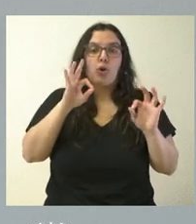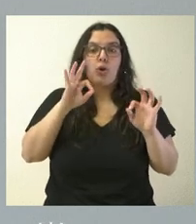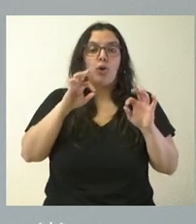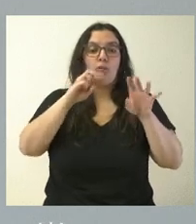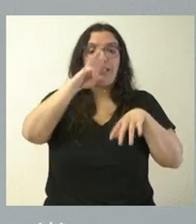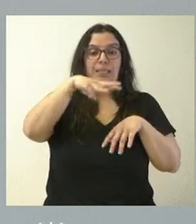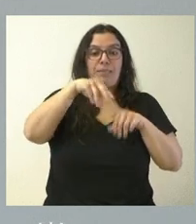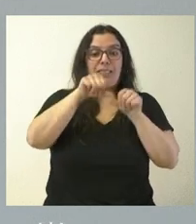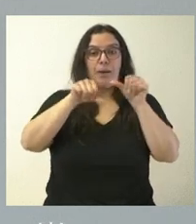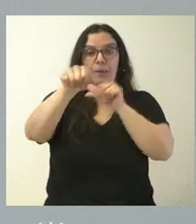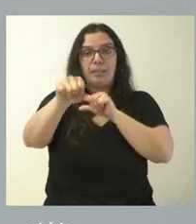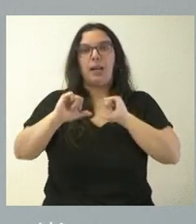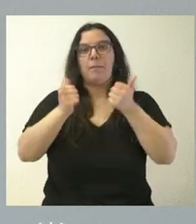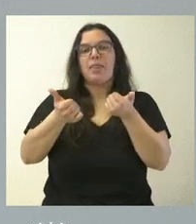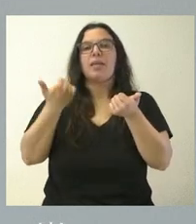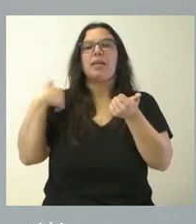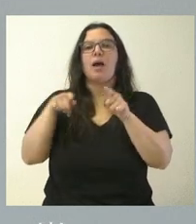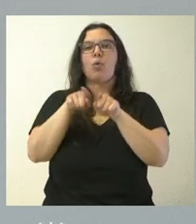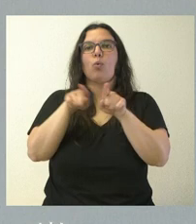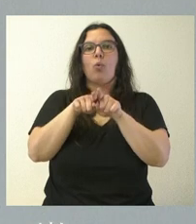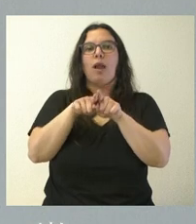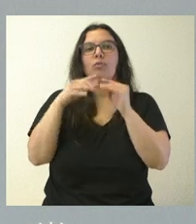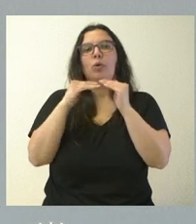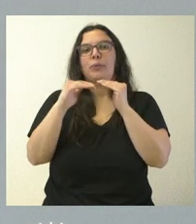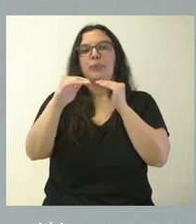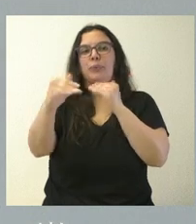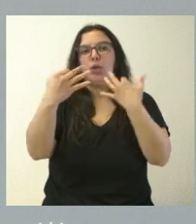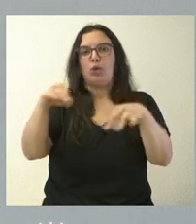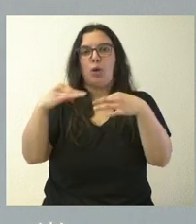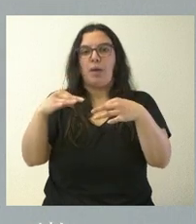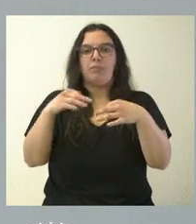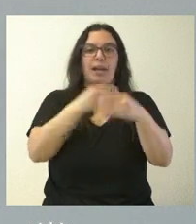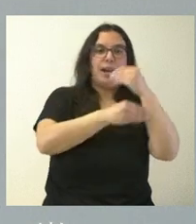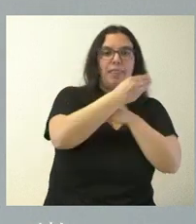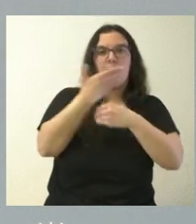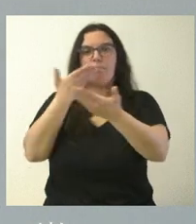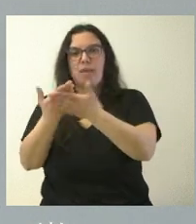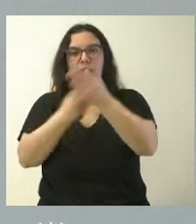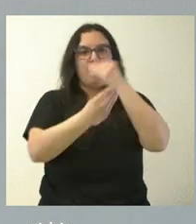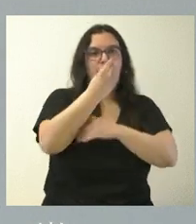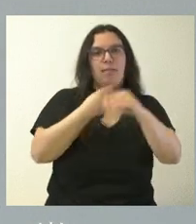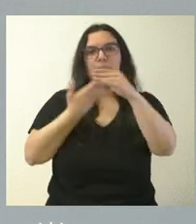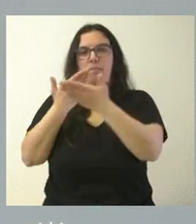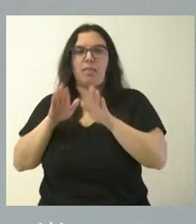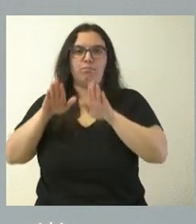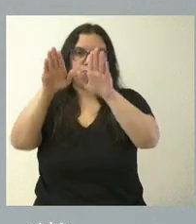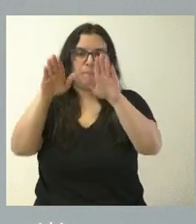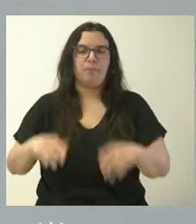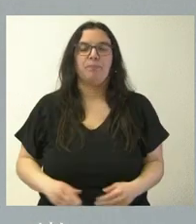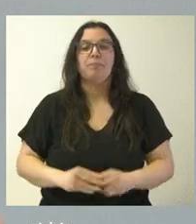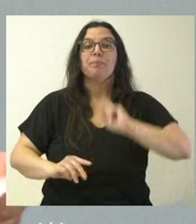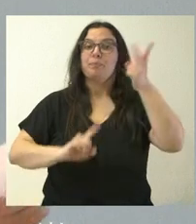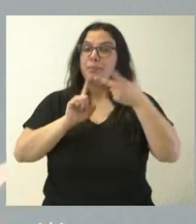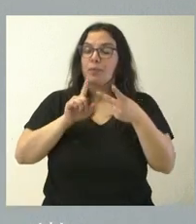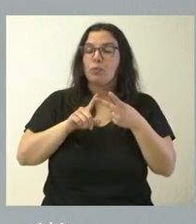trimestre es que comencemos ya a un ritmo más habitual en relación con el número de nacimientos. Y, en segundo lugar, y porque yo creo